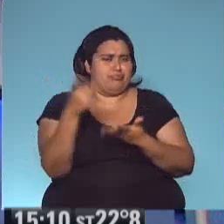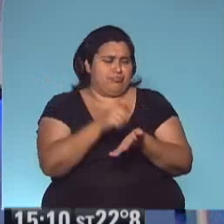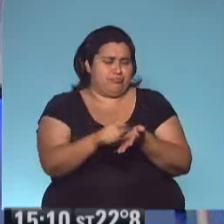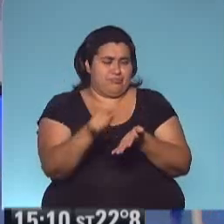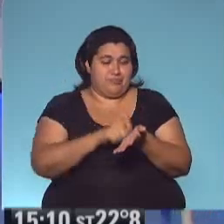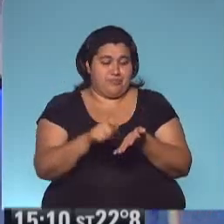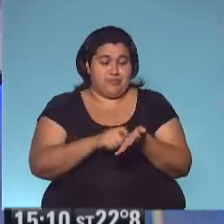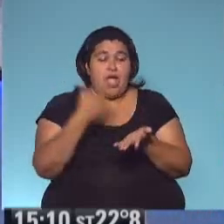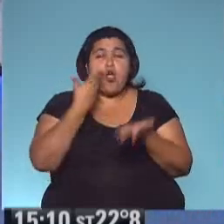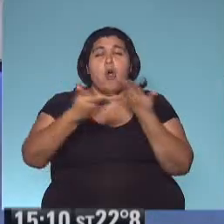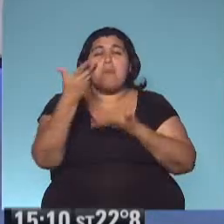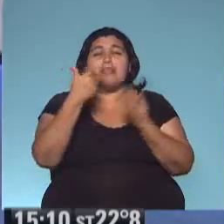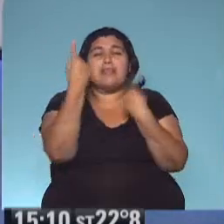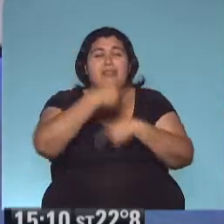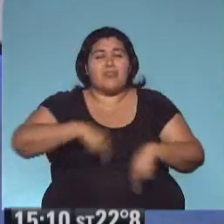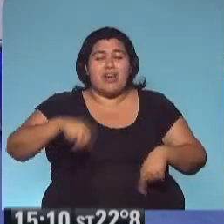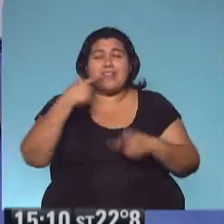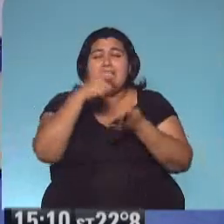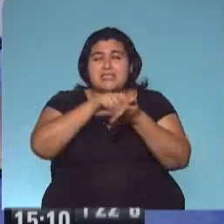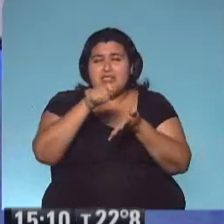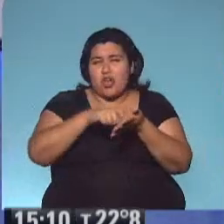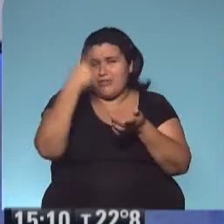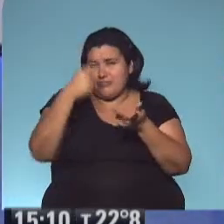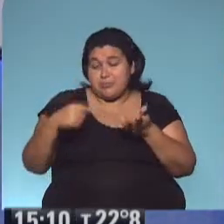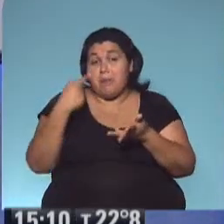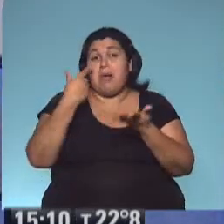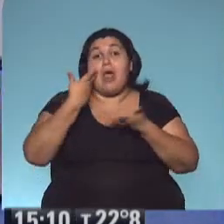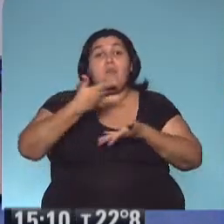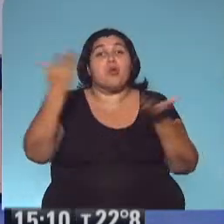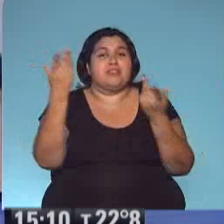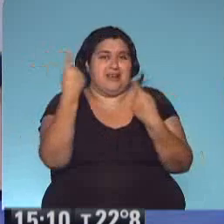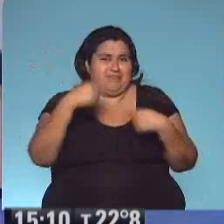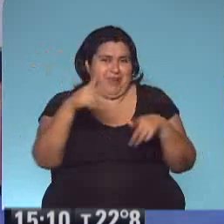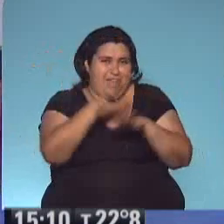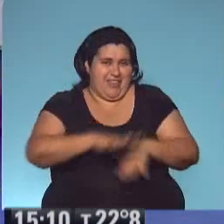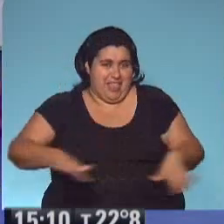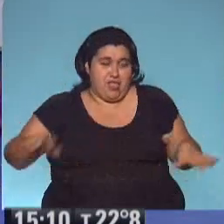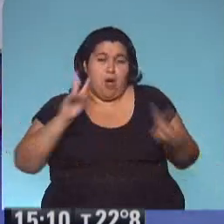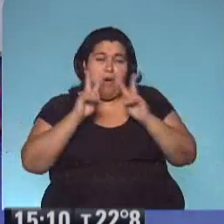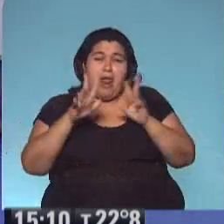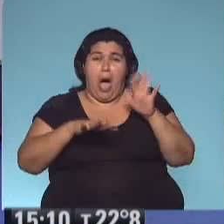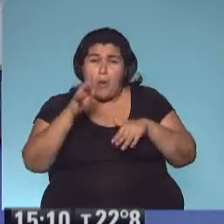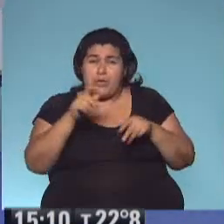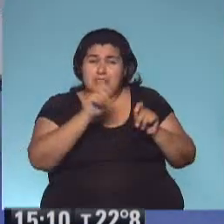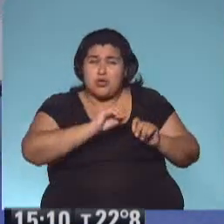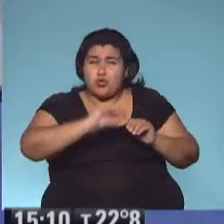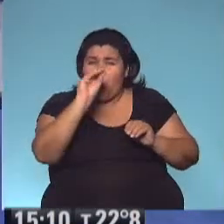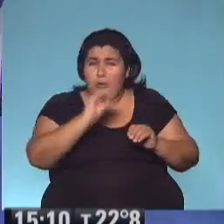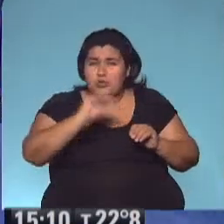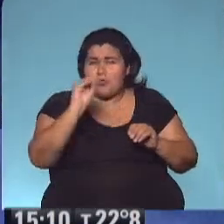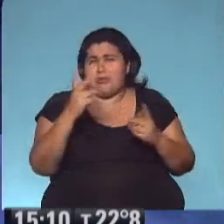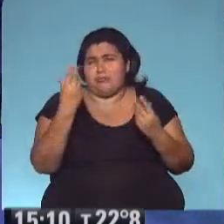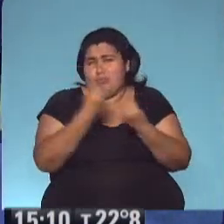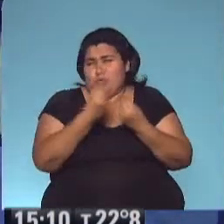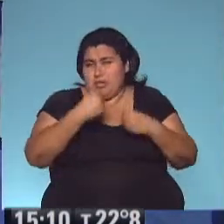a compartir datos de escritoras, escritores. Así tienen material para leer con los chicos, porque a veces uno googlea y salen un montón de personas, ¿no? Sí, a mí me